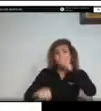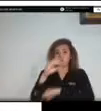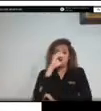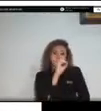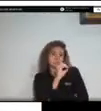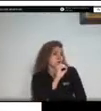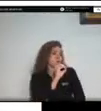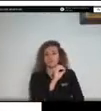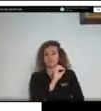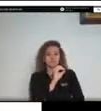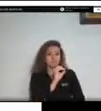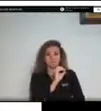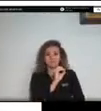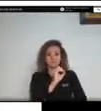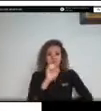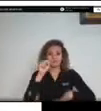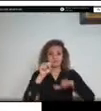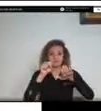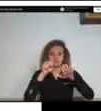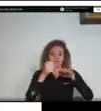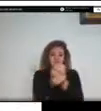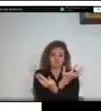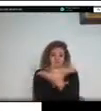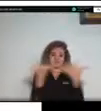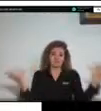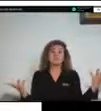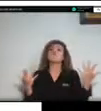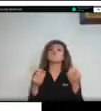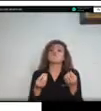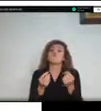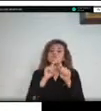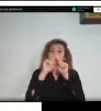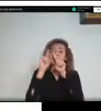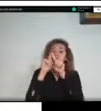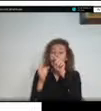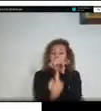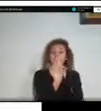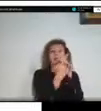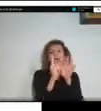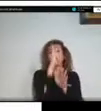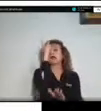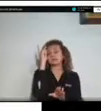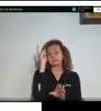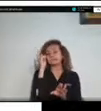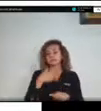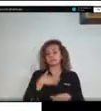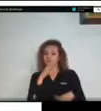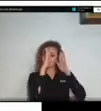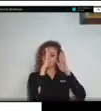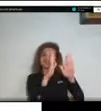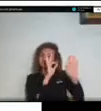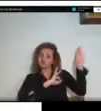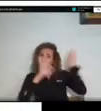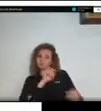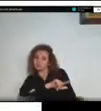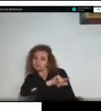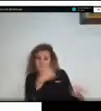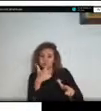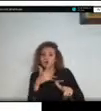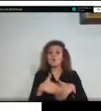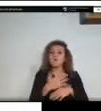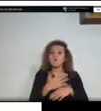que estar preparados para la ocurrencia de un evento entonces en ese orden de ideas nosotros trabajamos en la gestión de la consecuencia